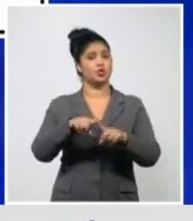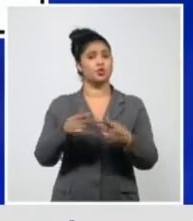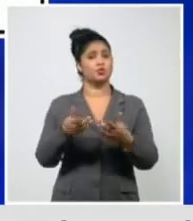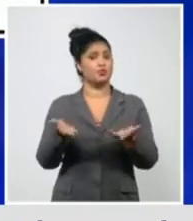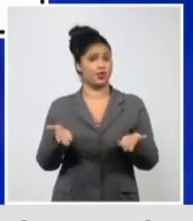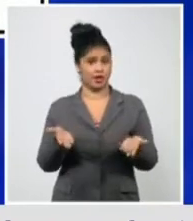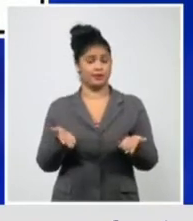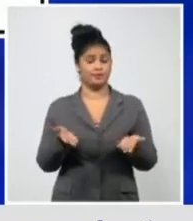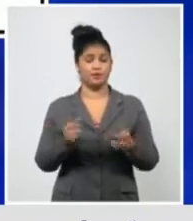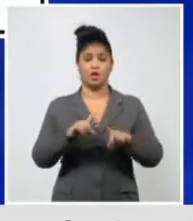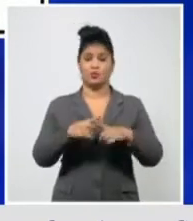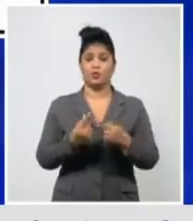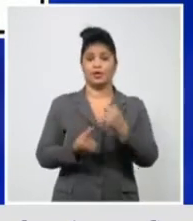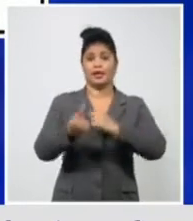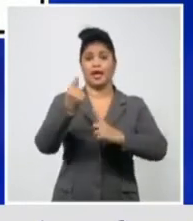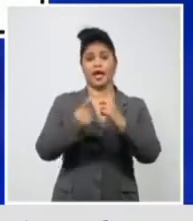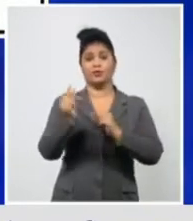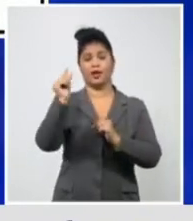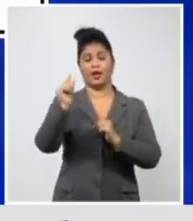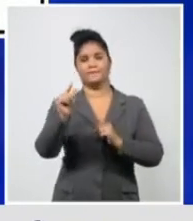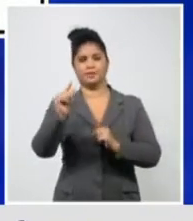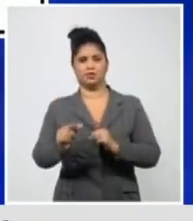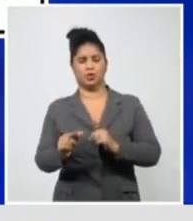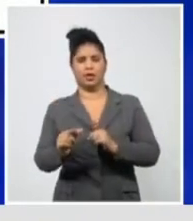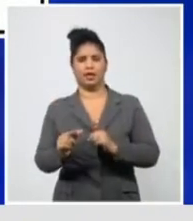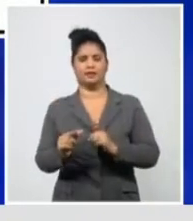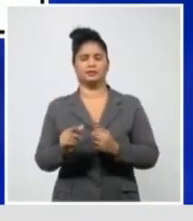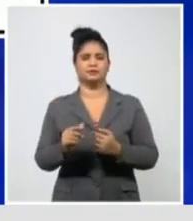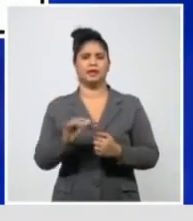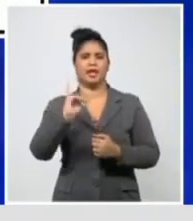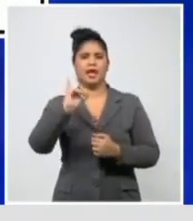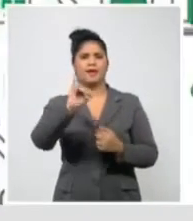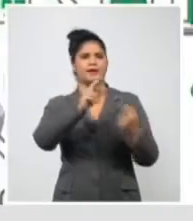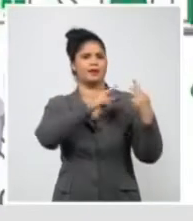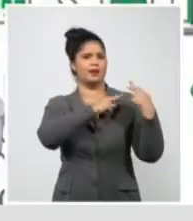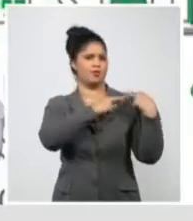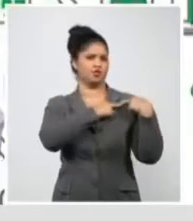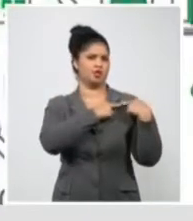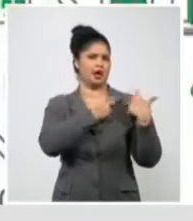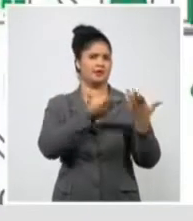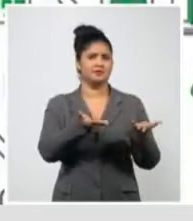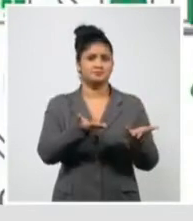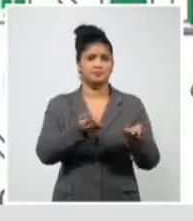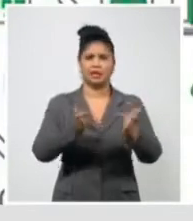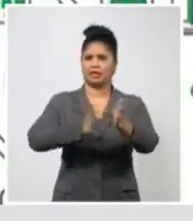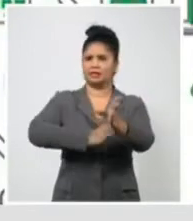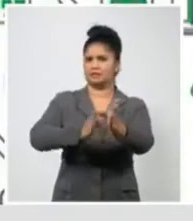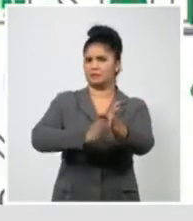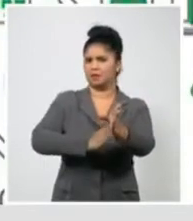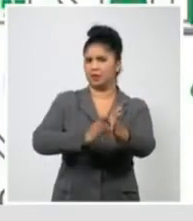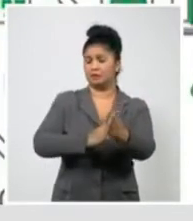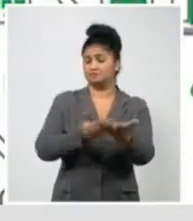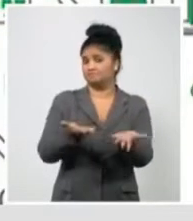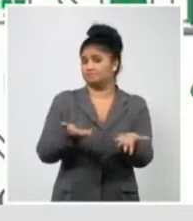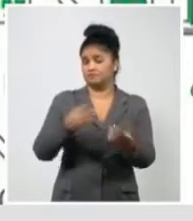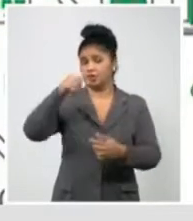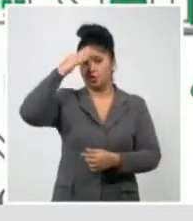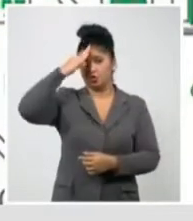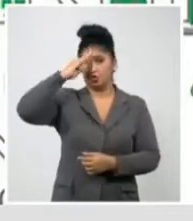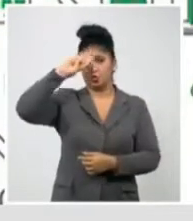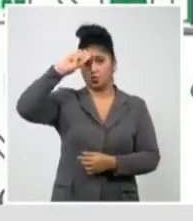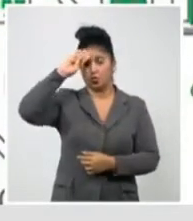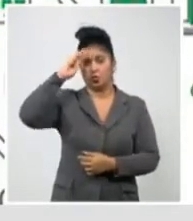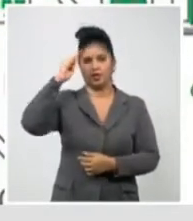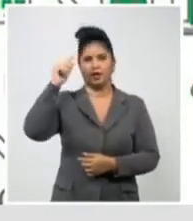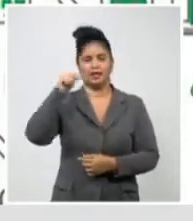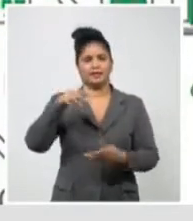perdieron la percepción del riesgo, Cuba ha estado realmente, ha transitado por una situación